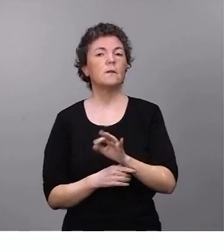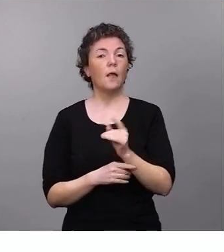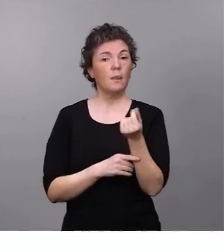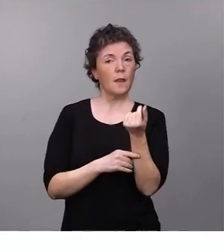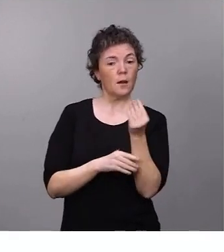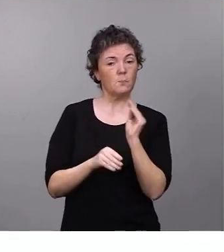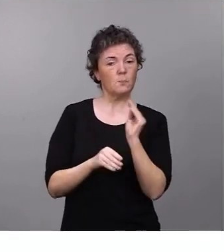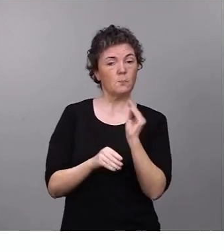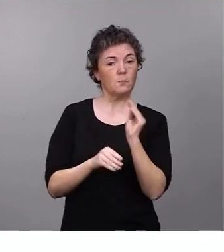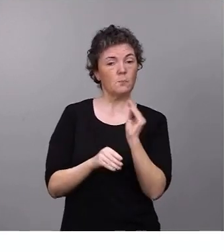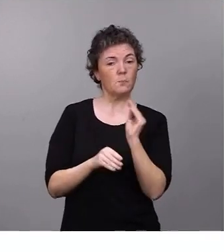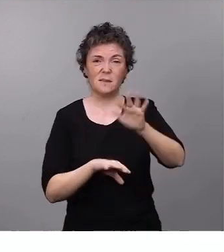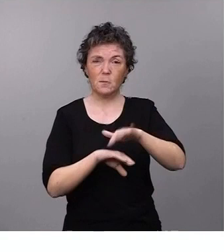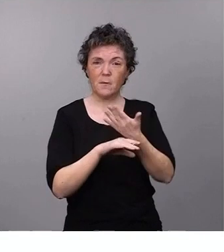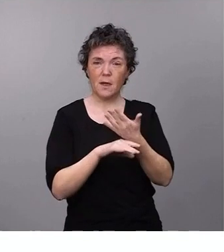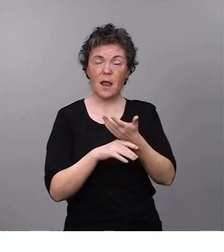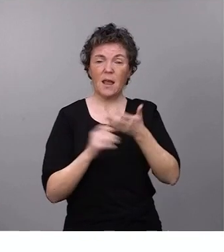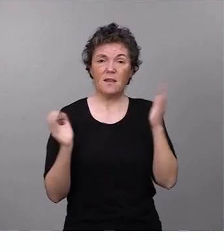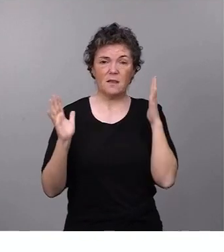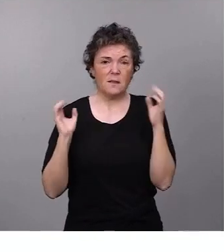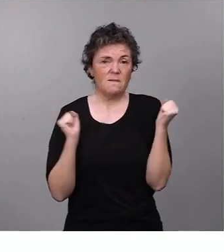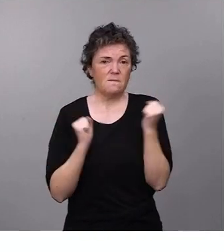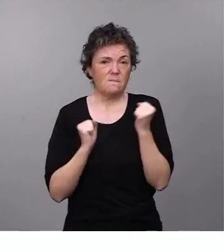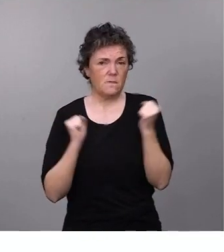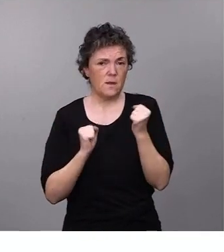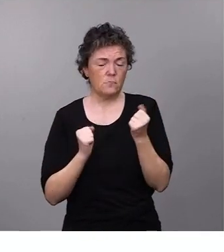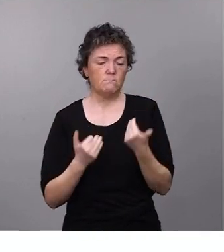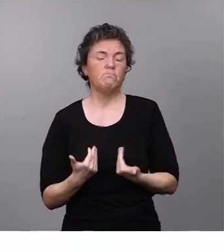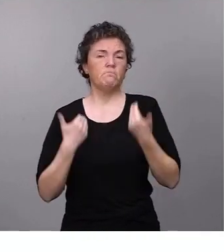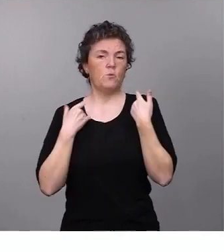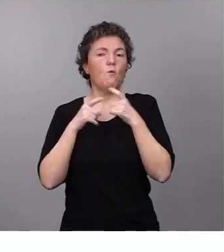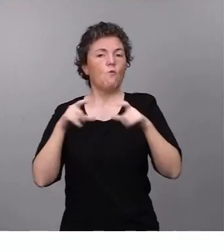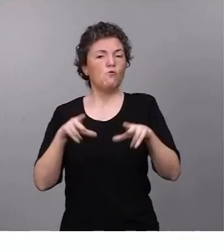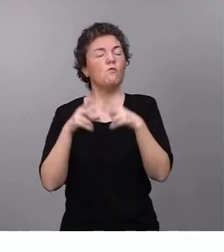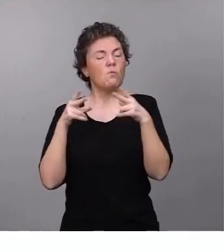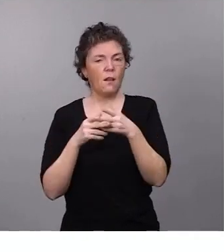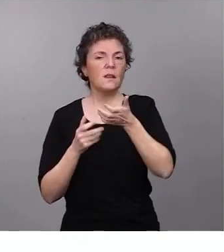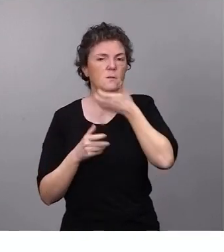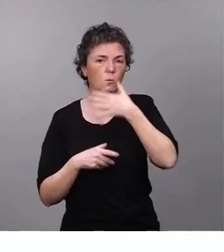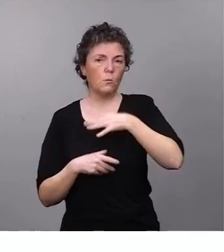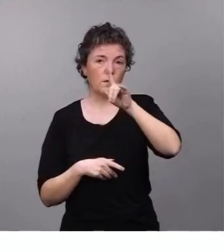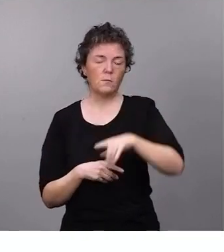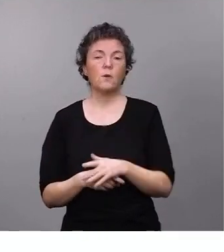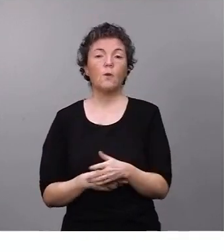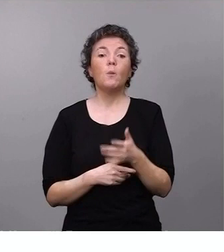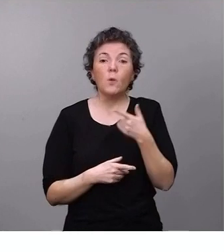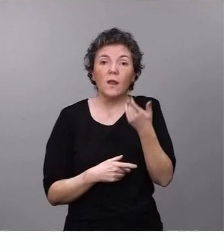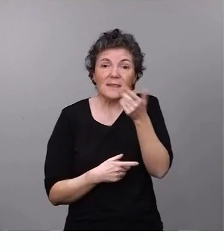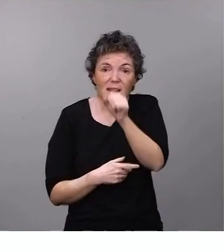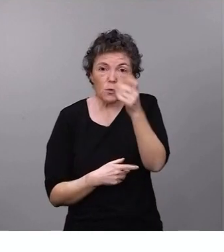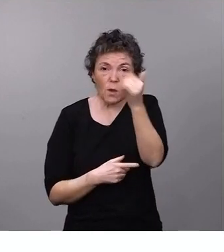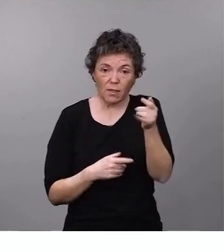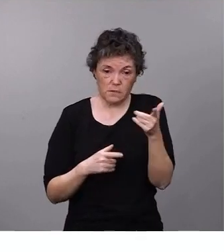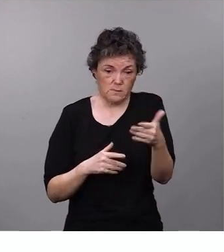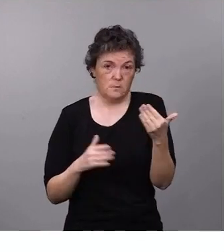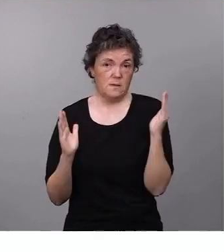el invierno con cargo al bono social térmico. Por una vez, en este año, en este invierno, habrá